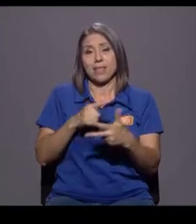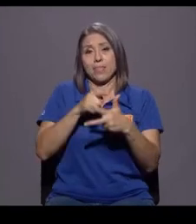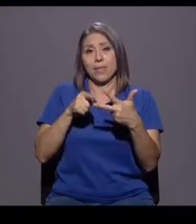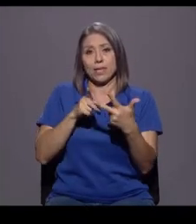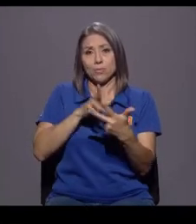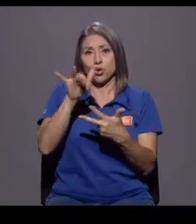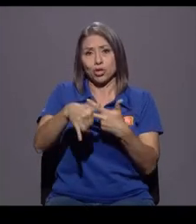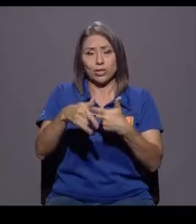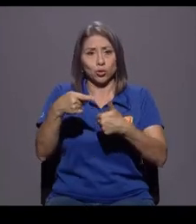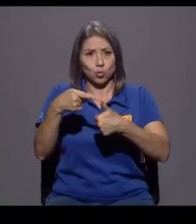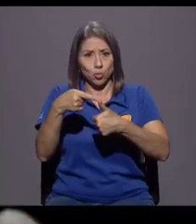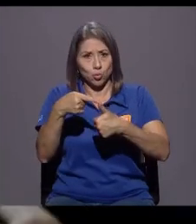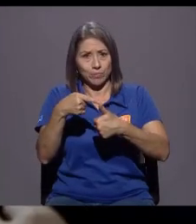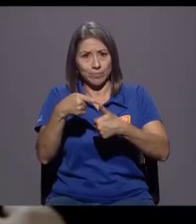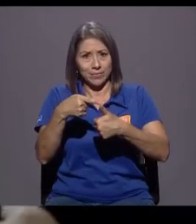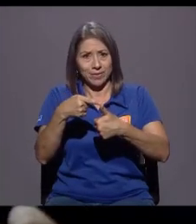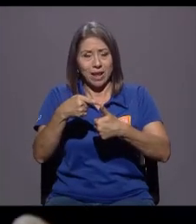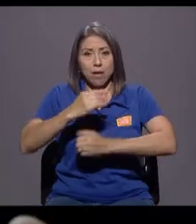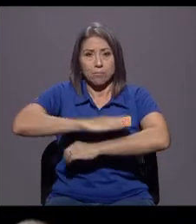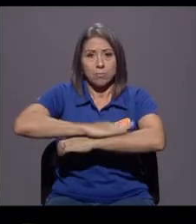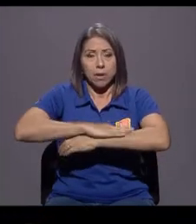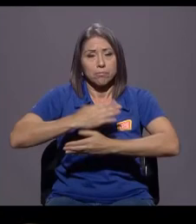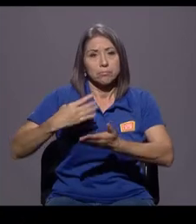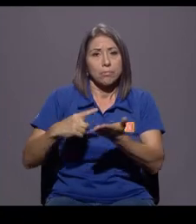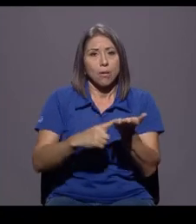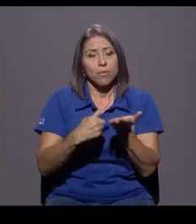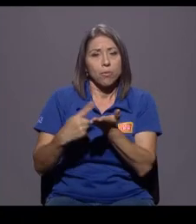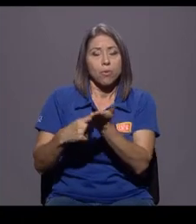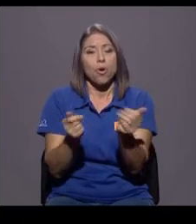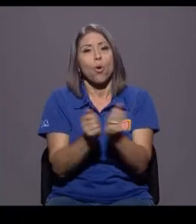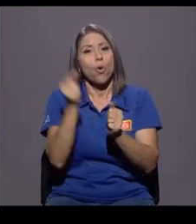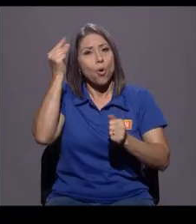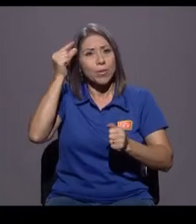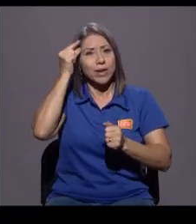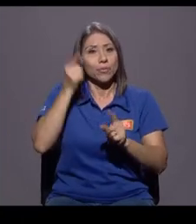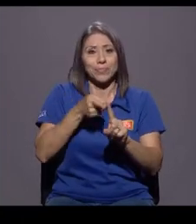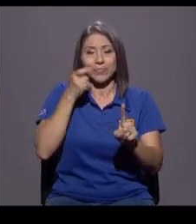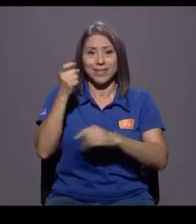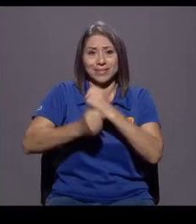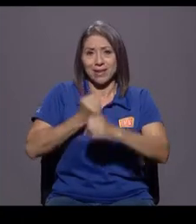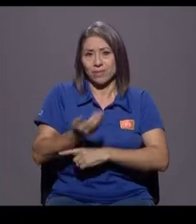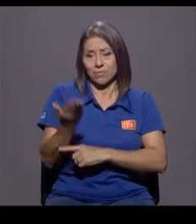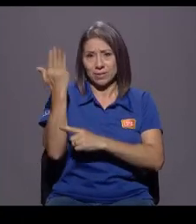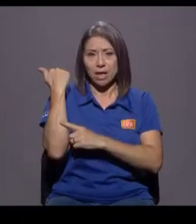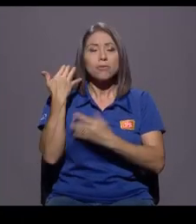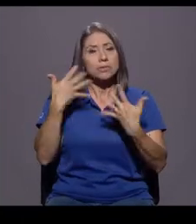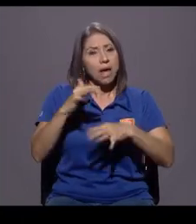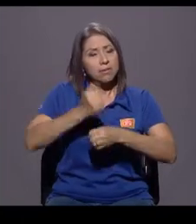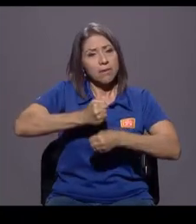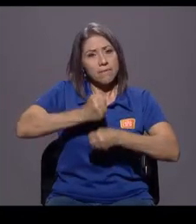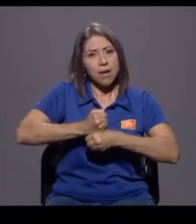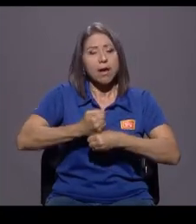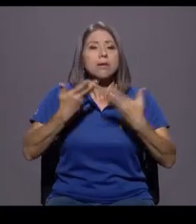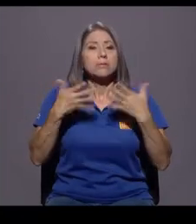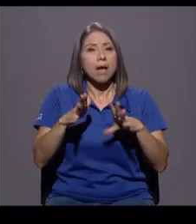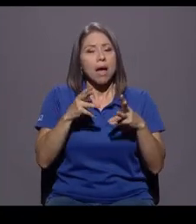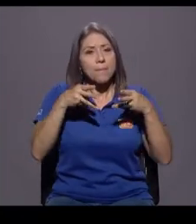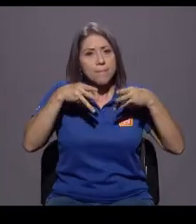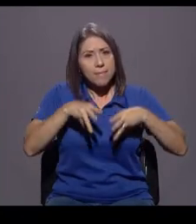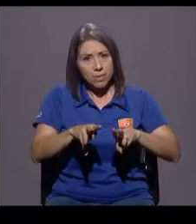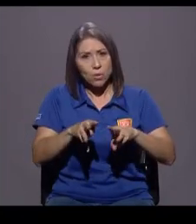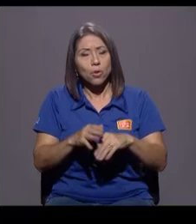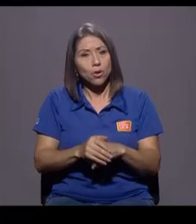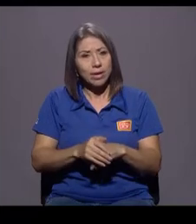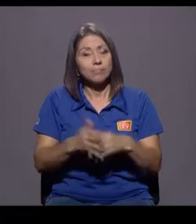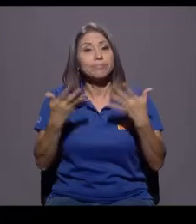Uno, la mesa territorial con gobierno, que desde el año pasado estamos trabajando, hicimos una metodología, se